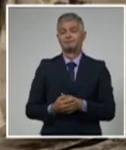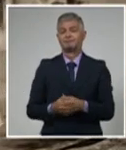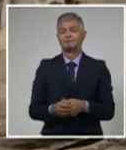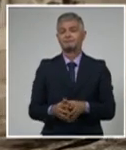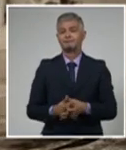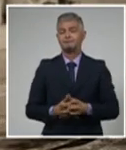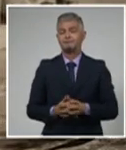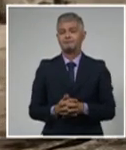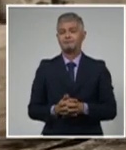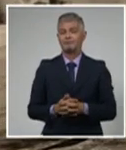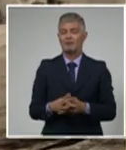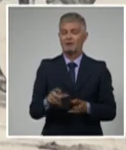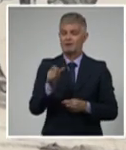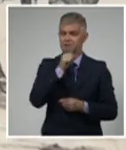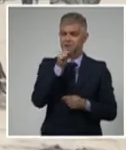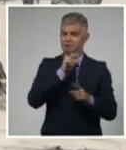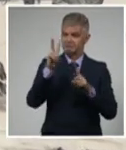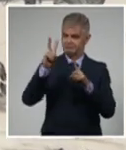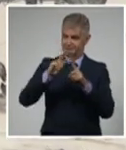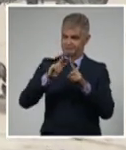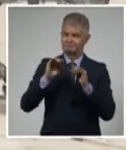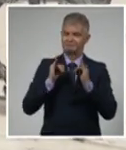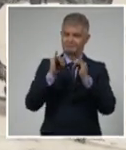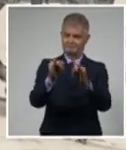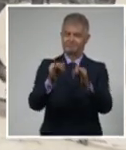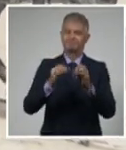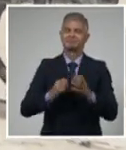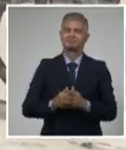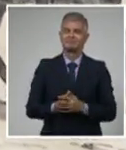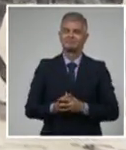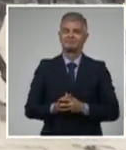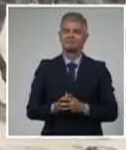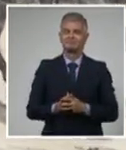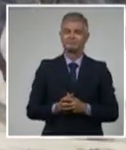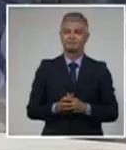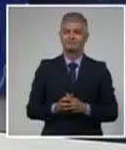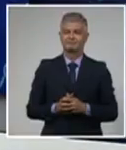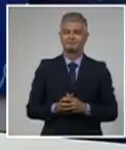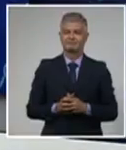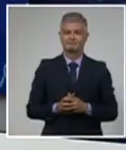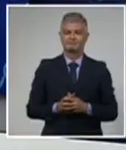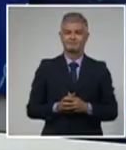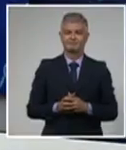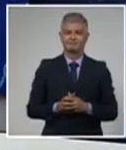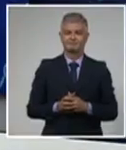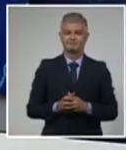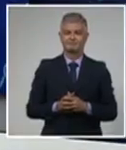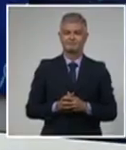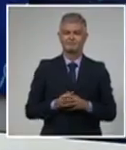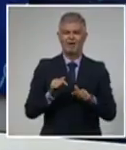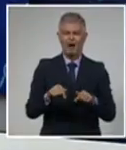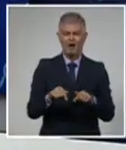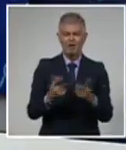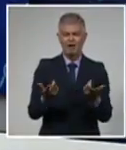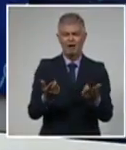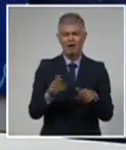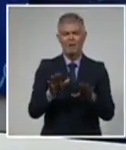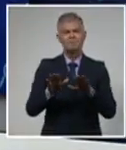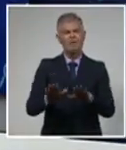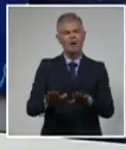jenis laura prieto sistema informativo de la televisión cubana y a continuación hacemos una pausa en nuestra